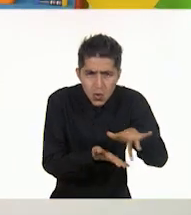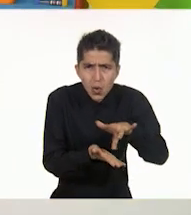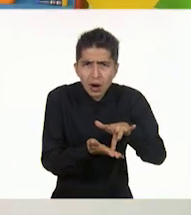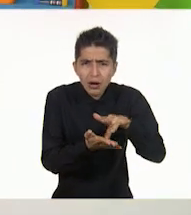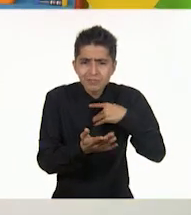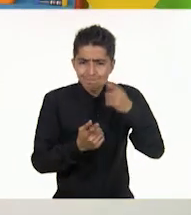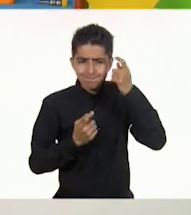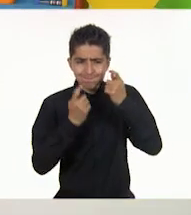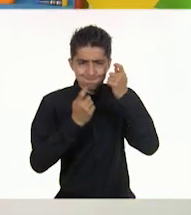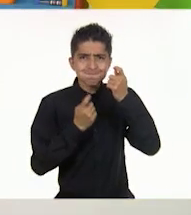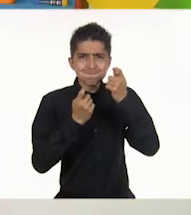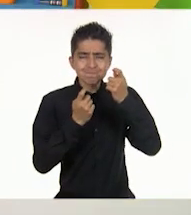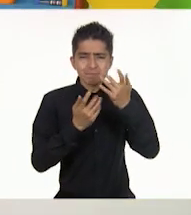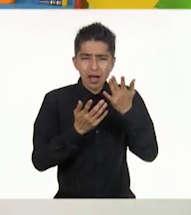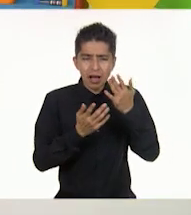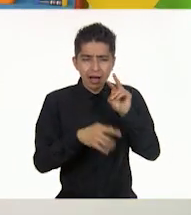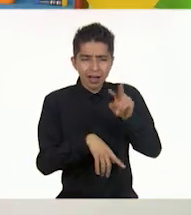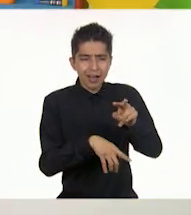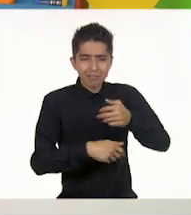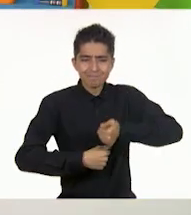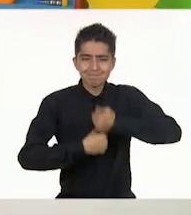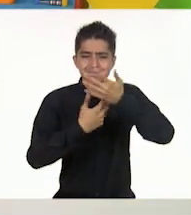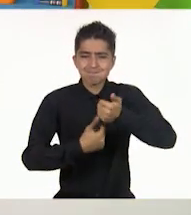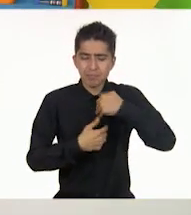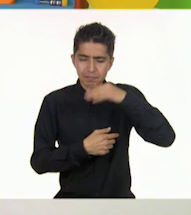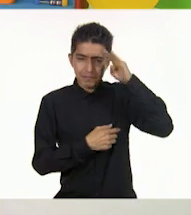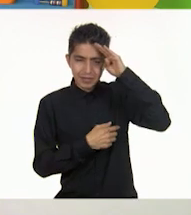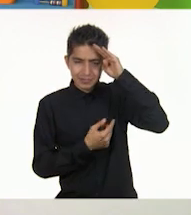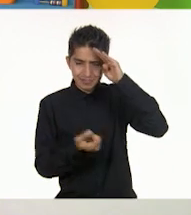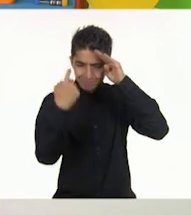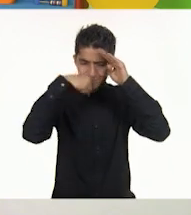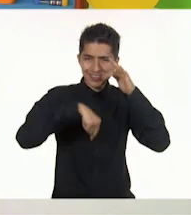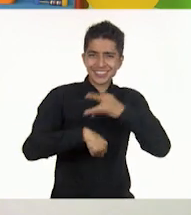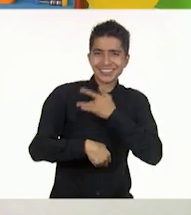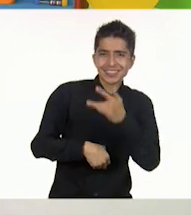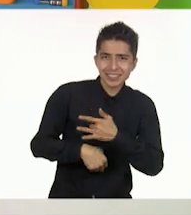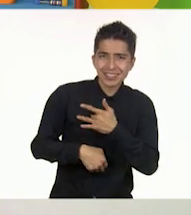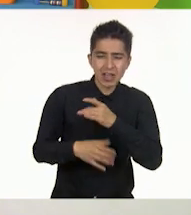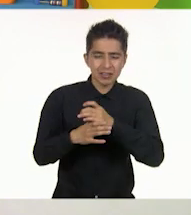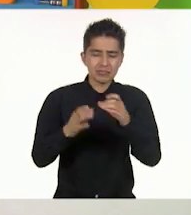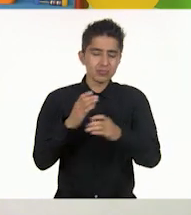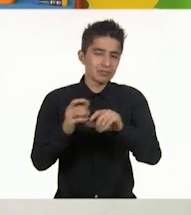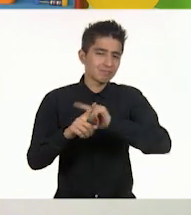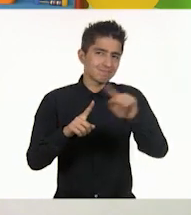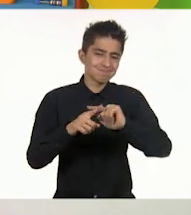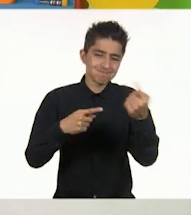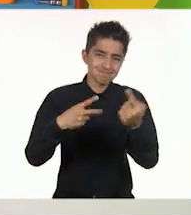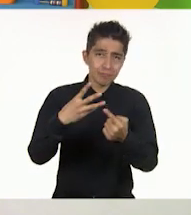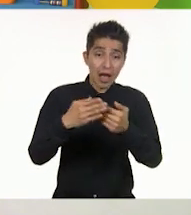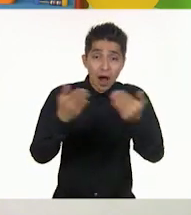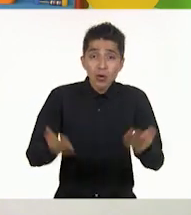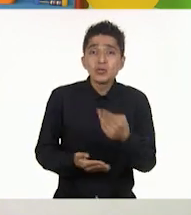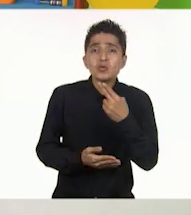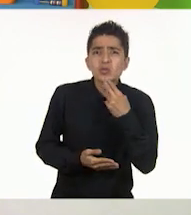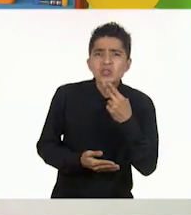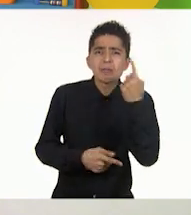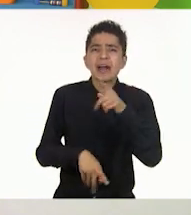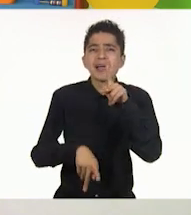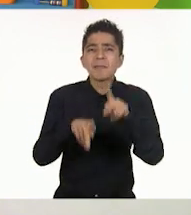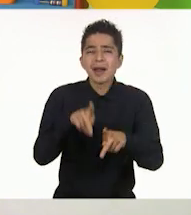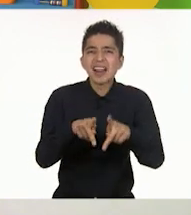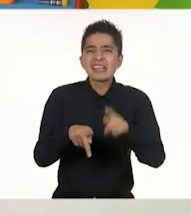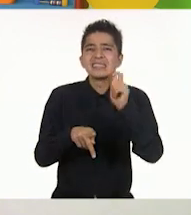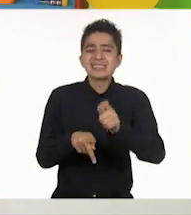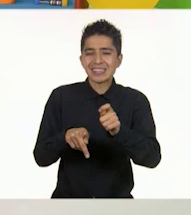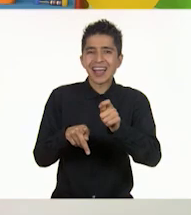nos permite expresar lo que pensamos y sentimos sobre diferentes cosas. Ahora lo utilizamos para platicar sobre el